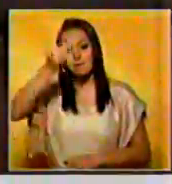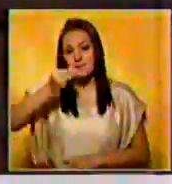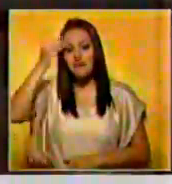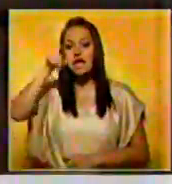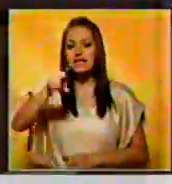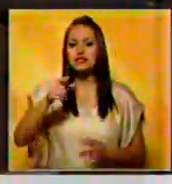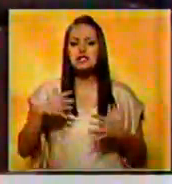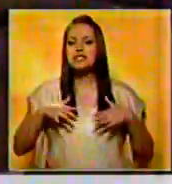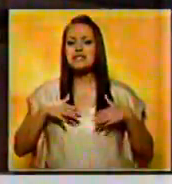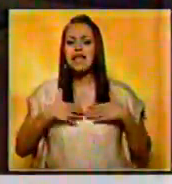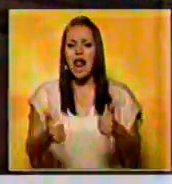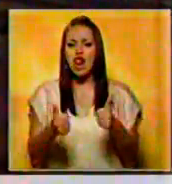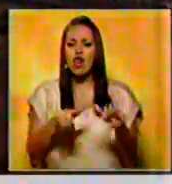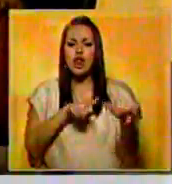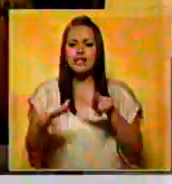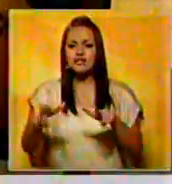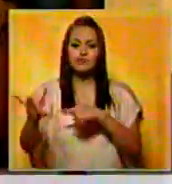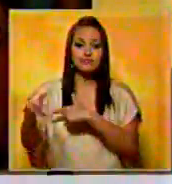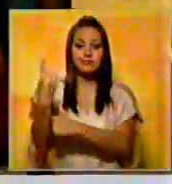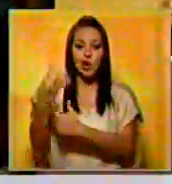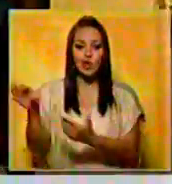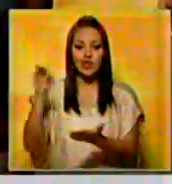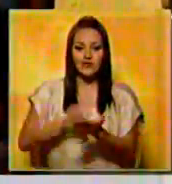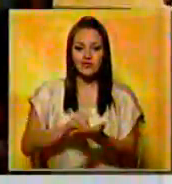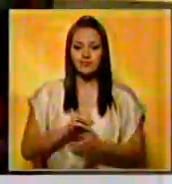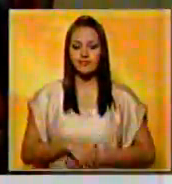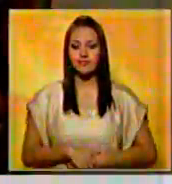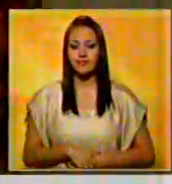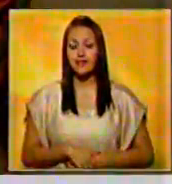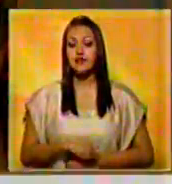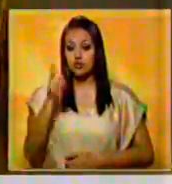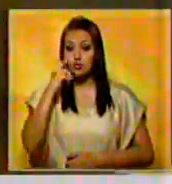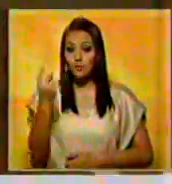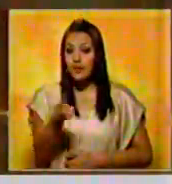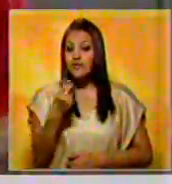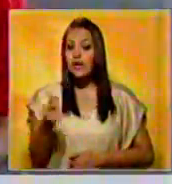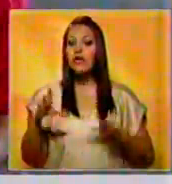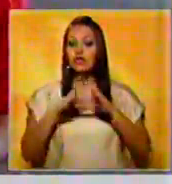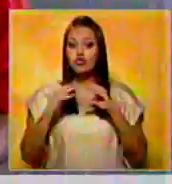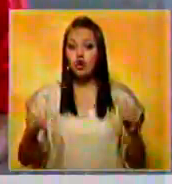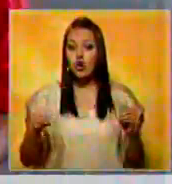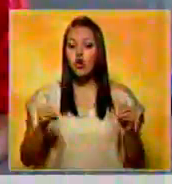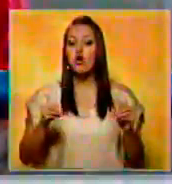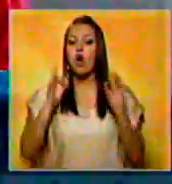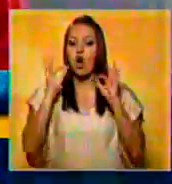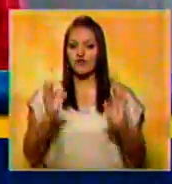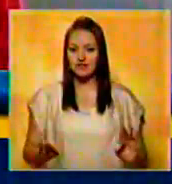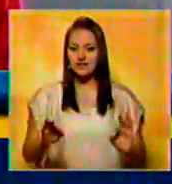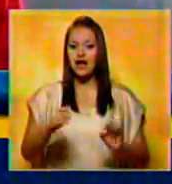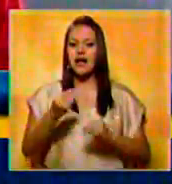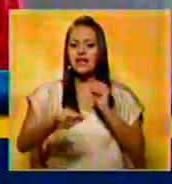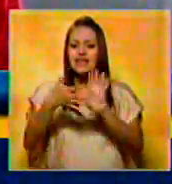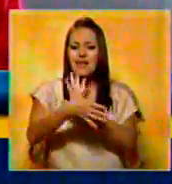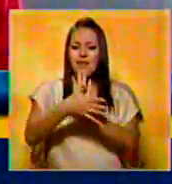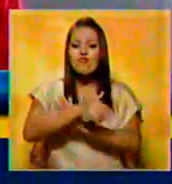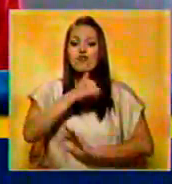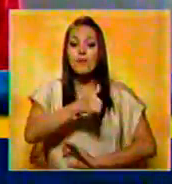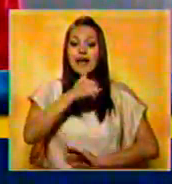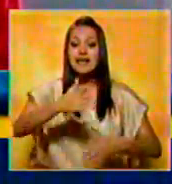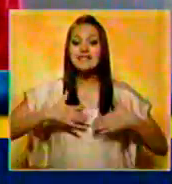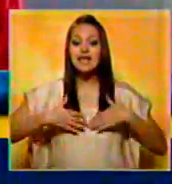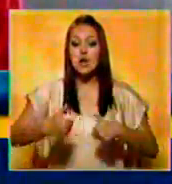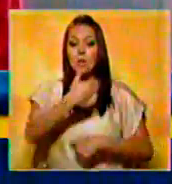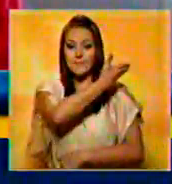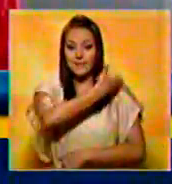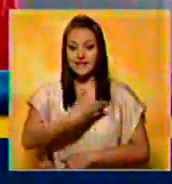curado, precisamente, Hugo Chávez. Nosotros seguiremos muy pendientes a través de los canales oficiales del desarrollo de esta noticia, la salud del